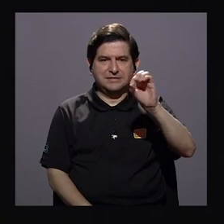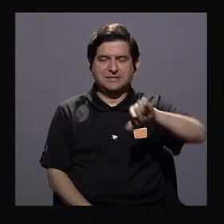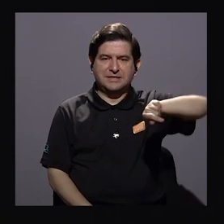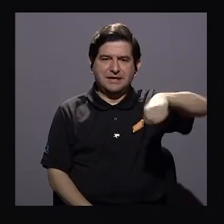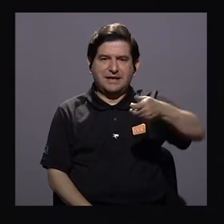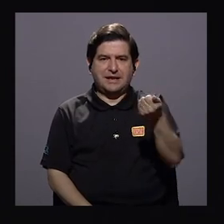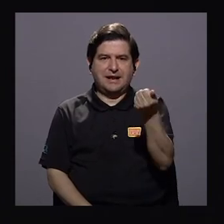en 360 en Canal 15